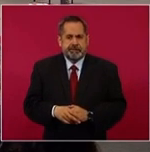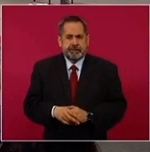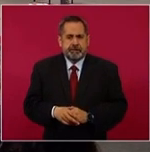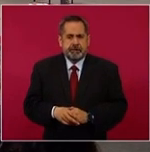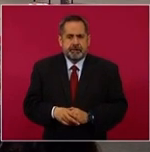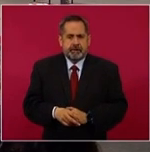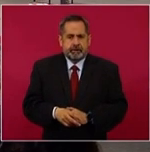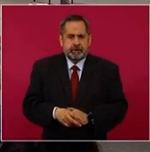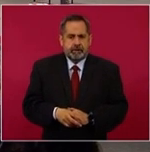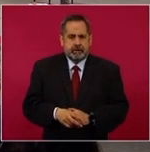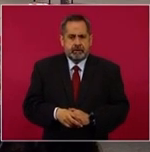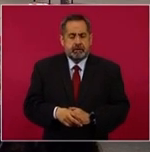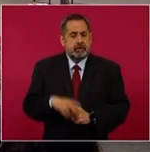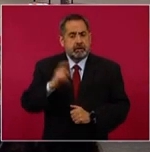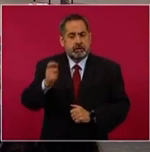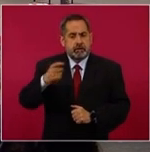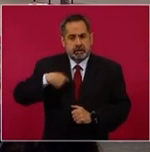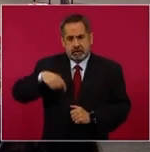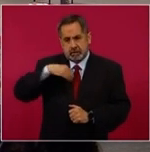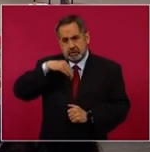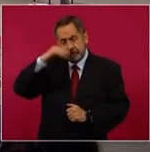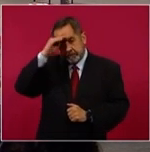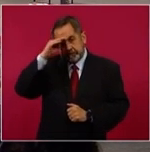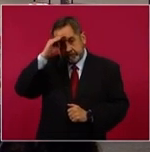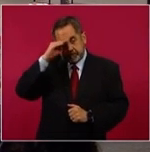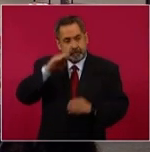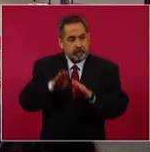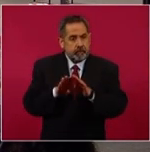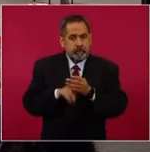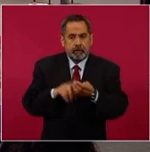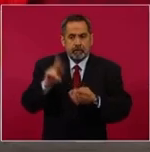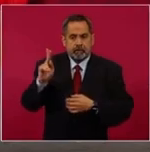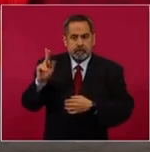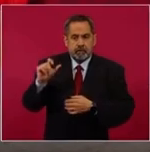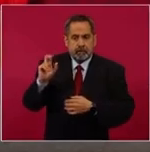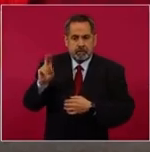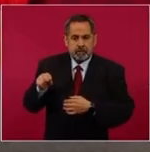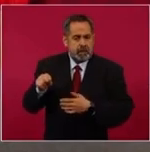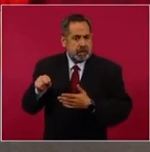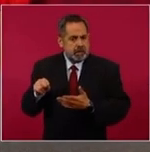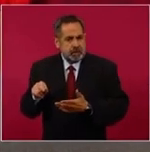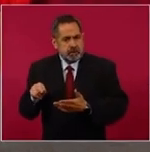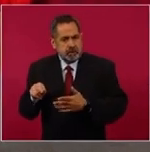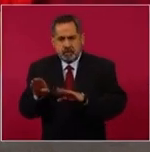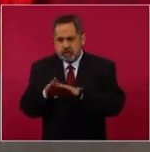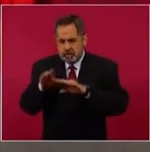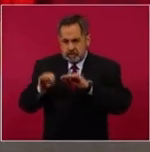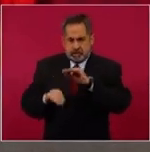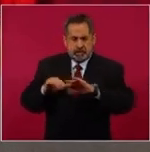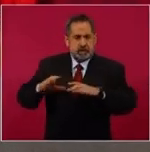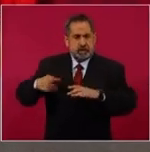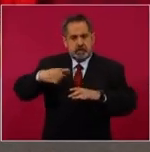y considero que la estrategia que se llevó a cabo